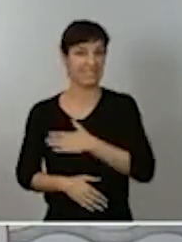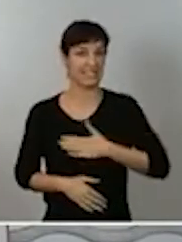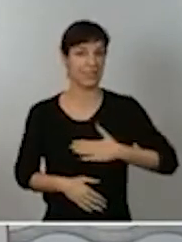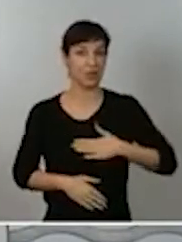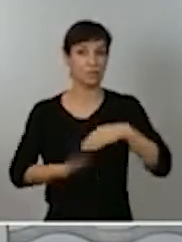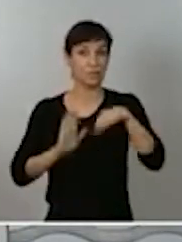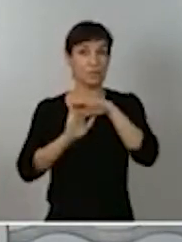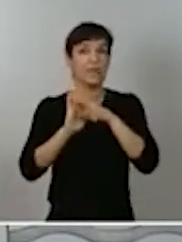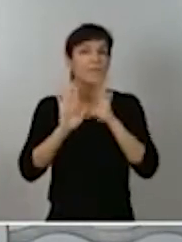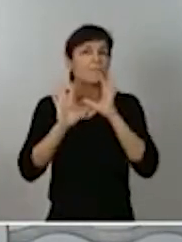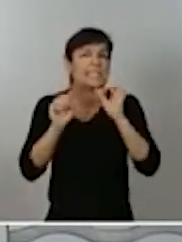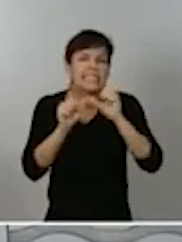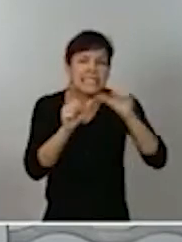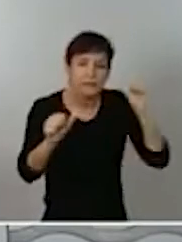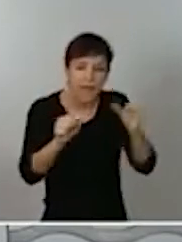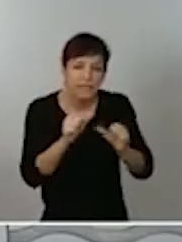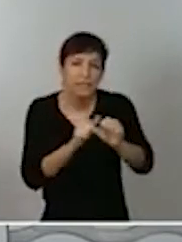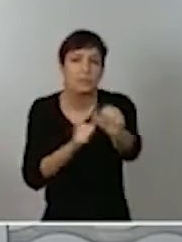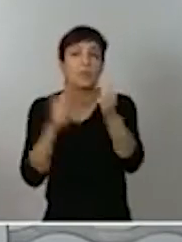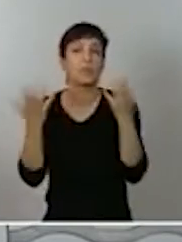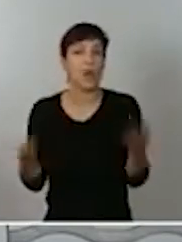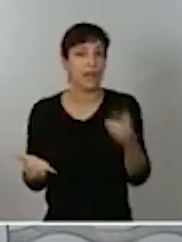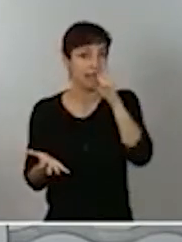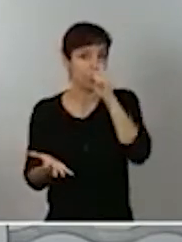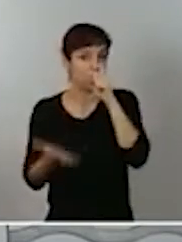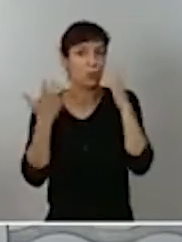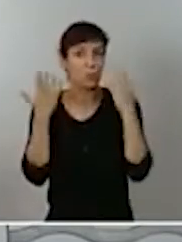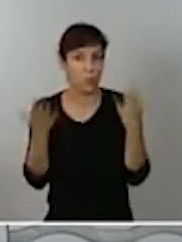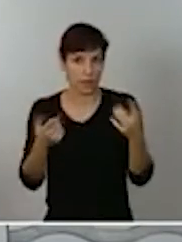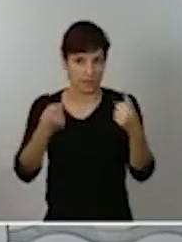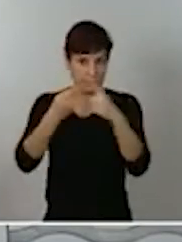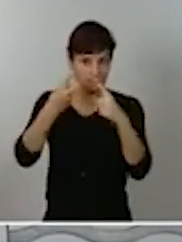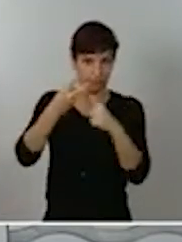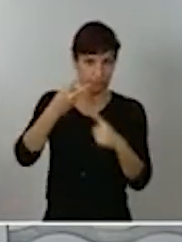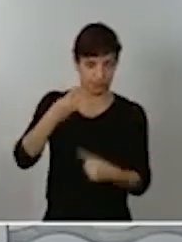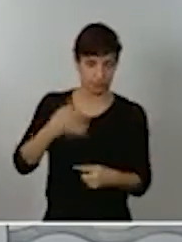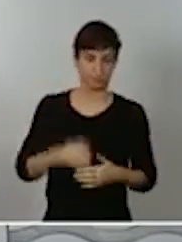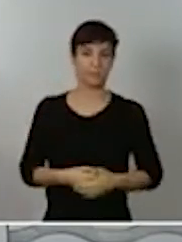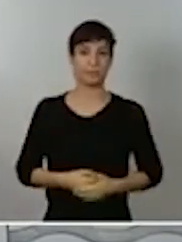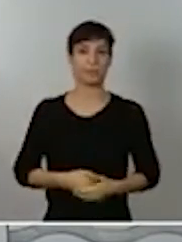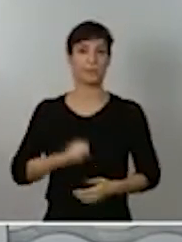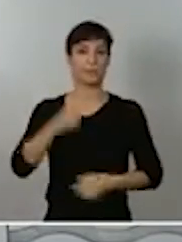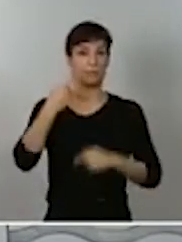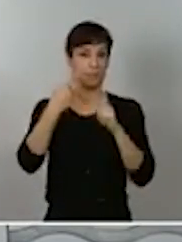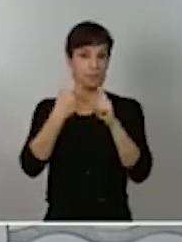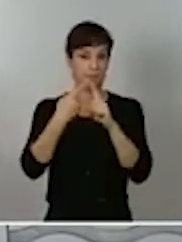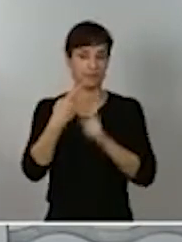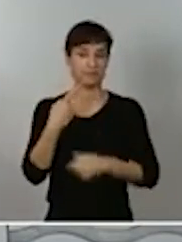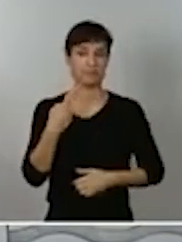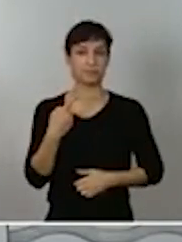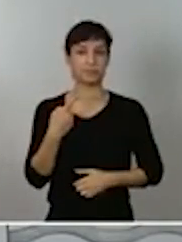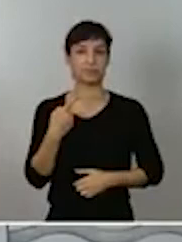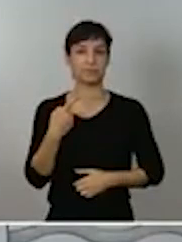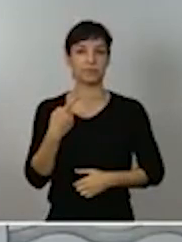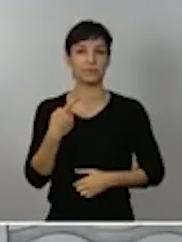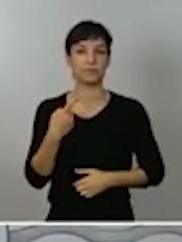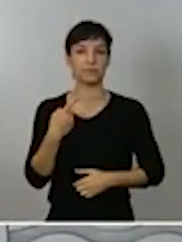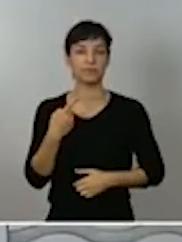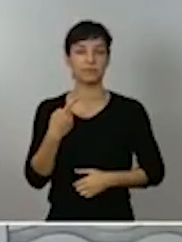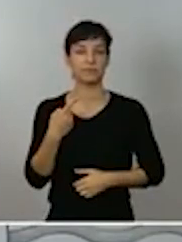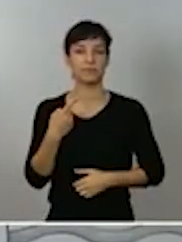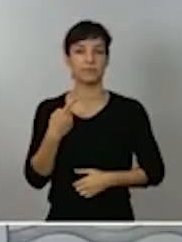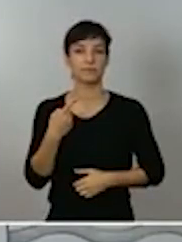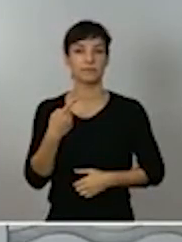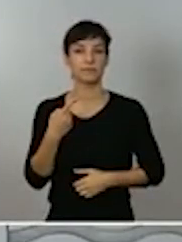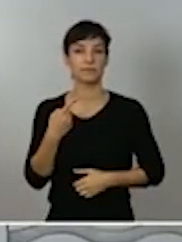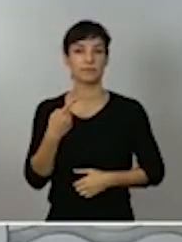continuarán siendo vigentes. Son las siguientes. En primer lugar, se restringe la entrada y salida de personas en los